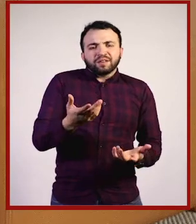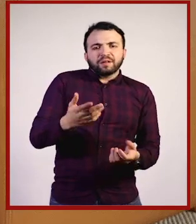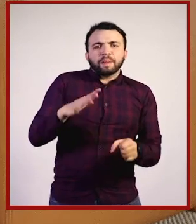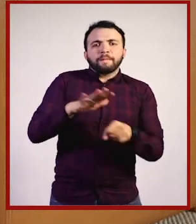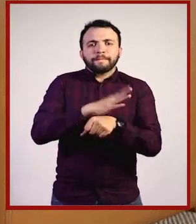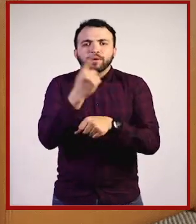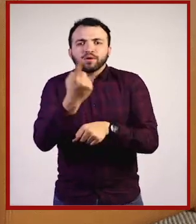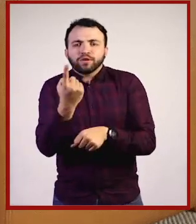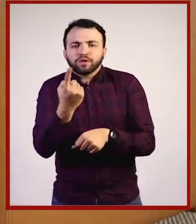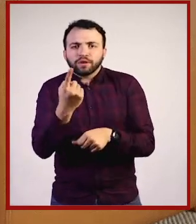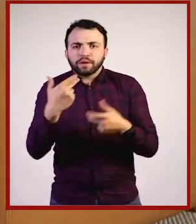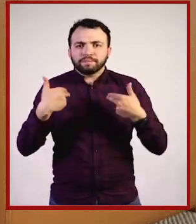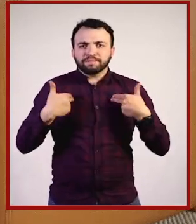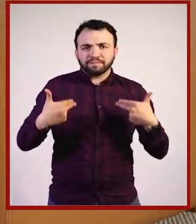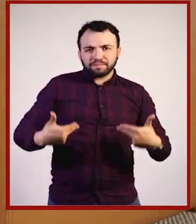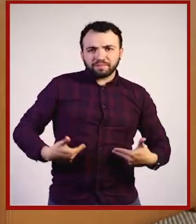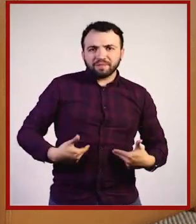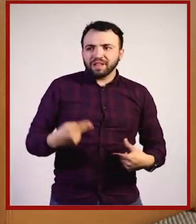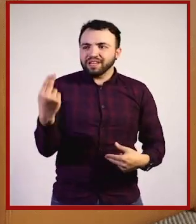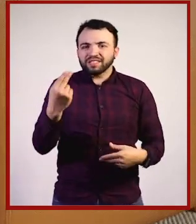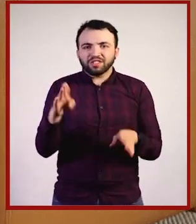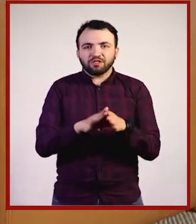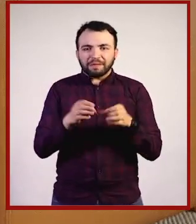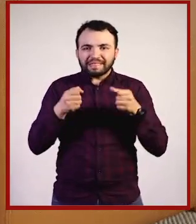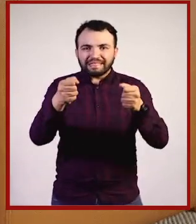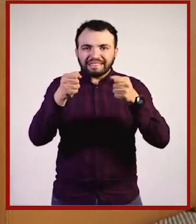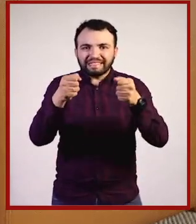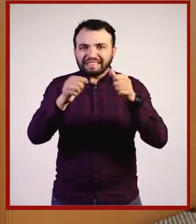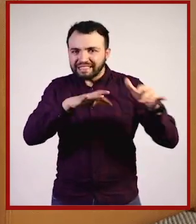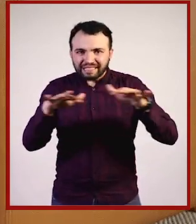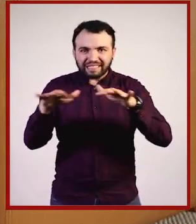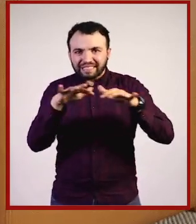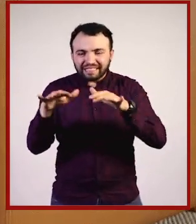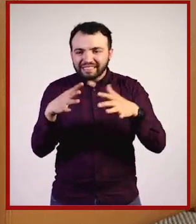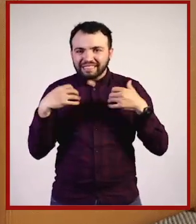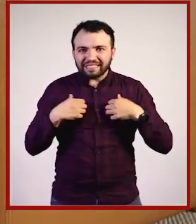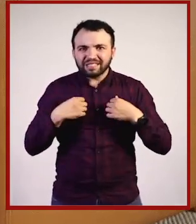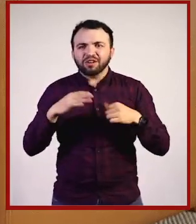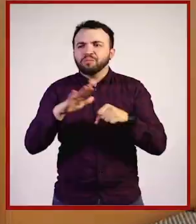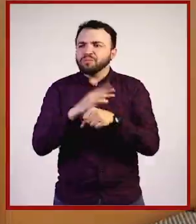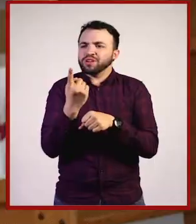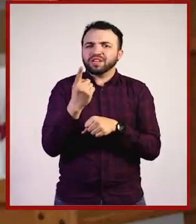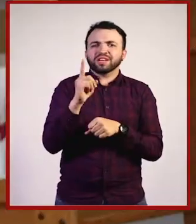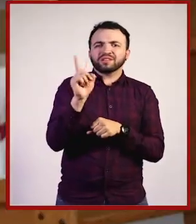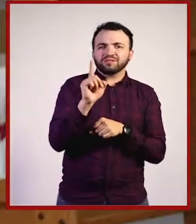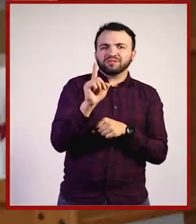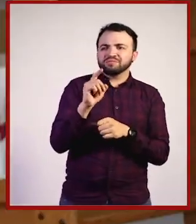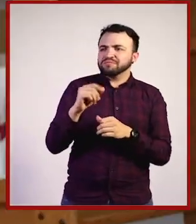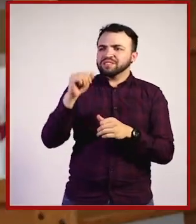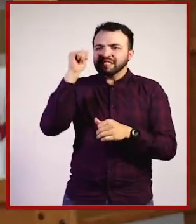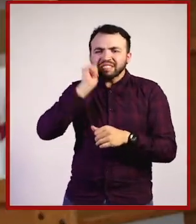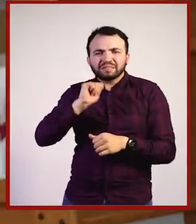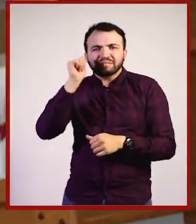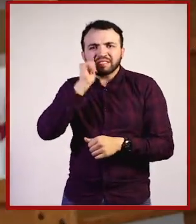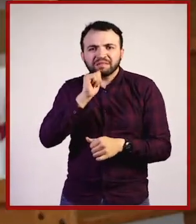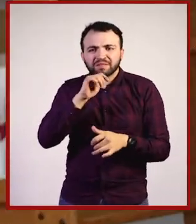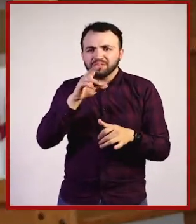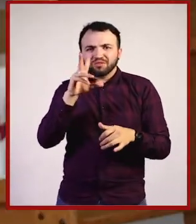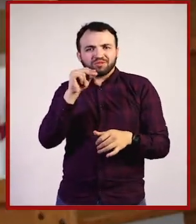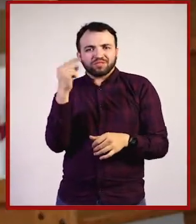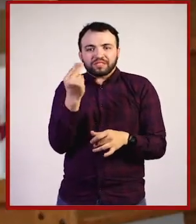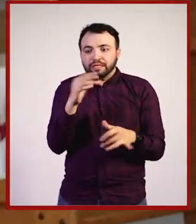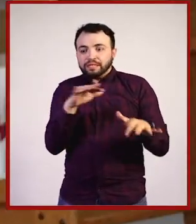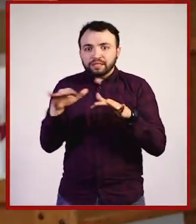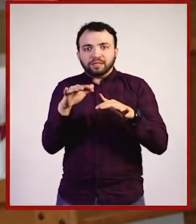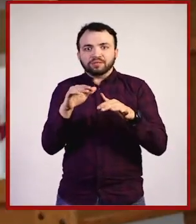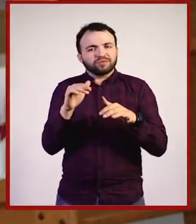tierra misma para sacar lo mejor que tiene? ¿Por qué no hacemos esto todos los días? Eso es la educación, eso